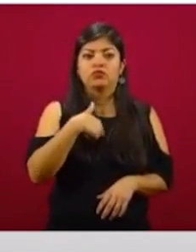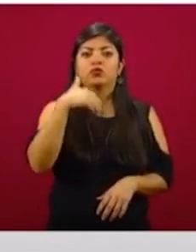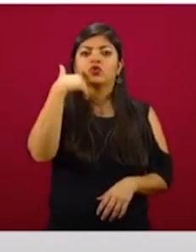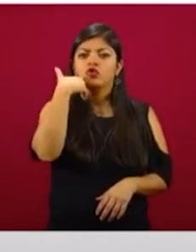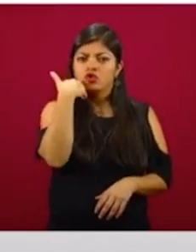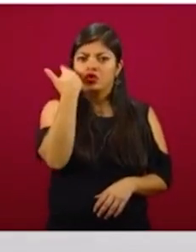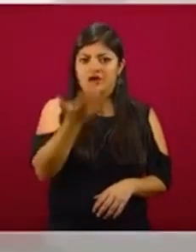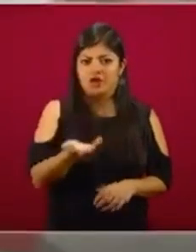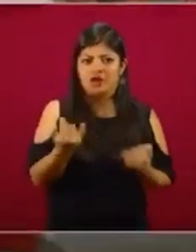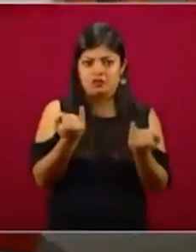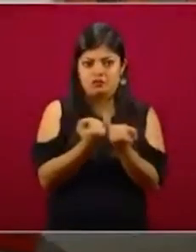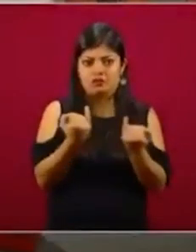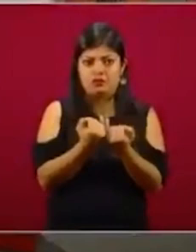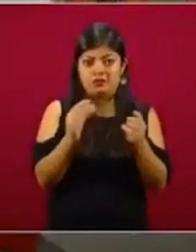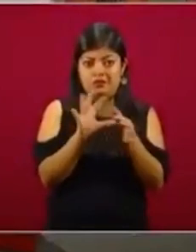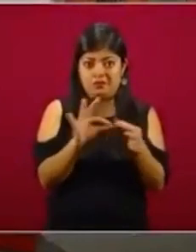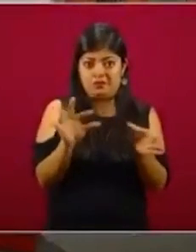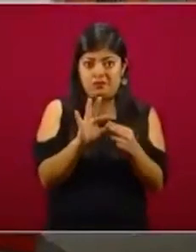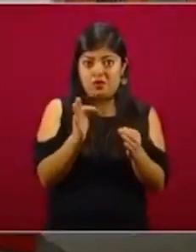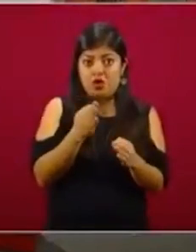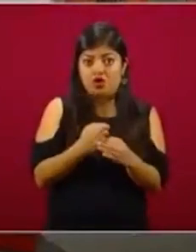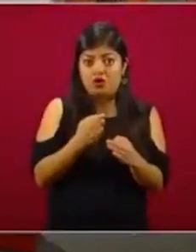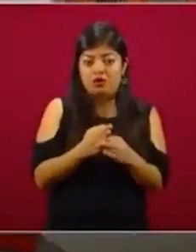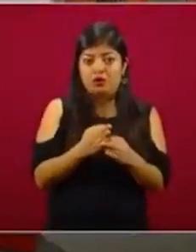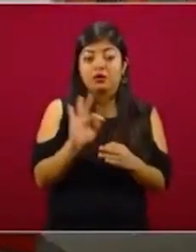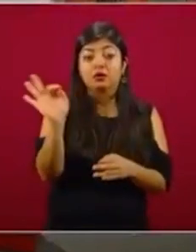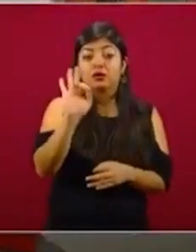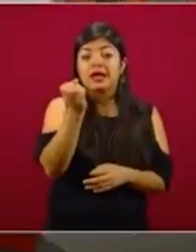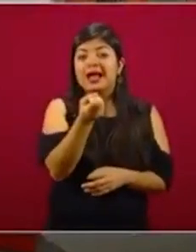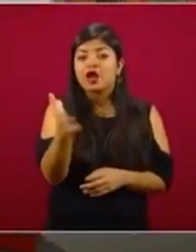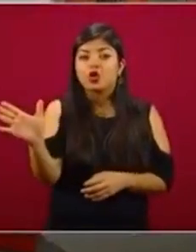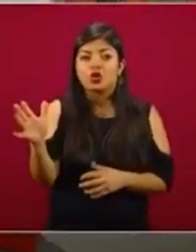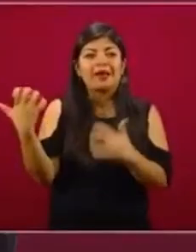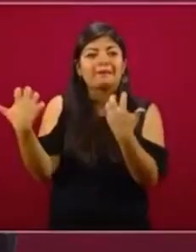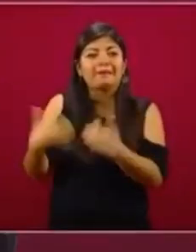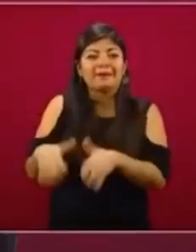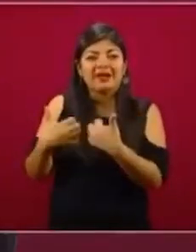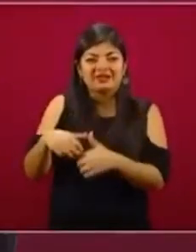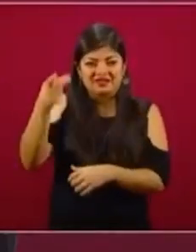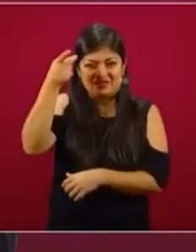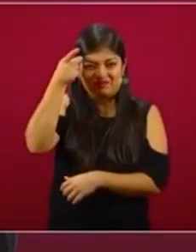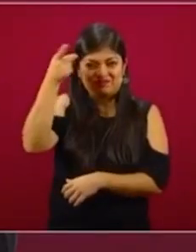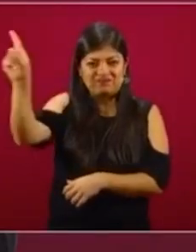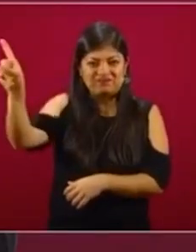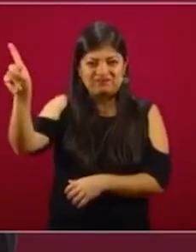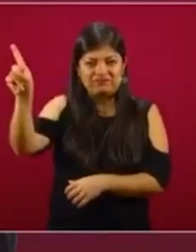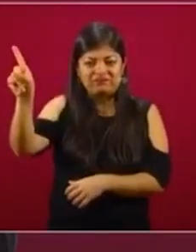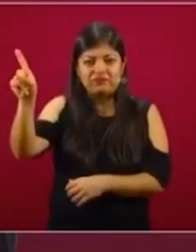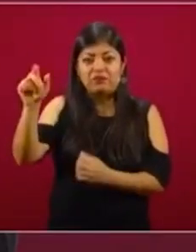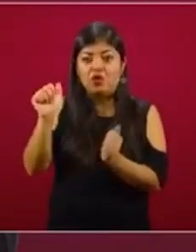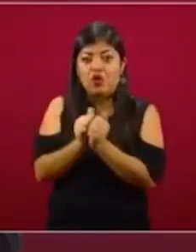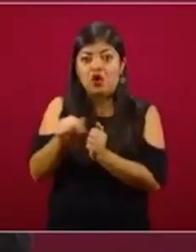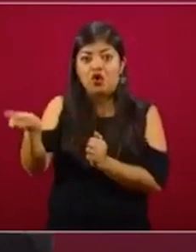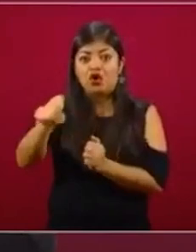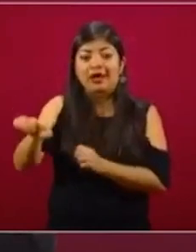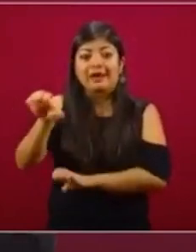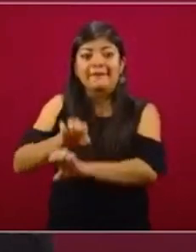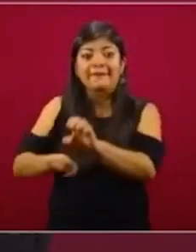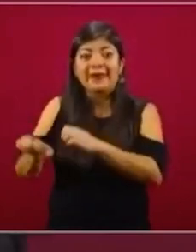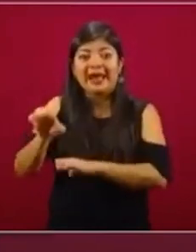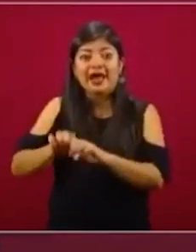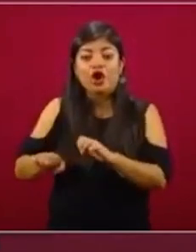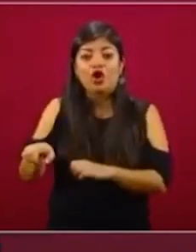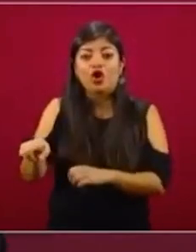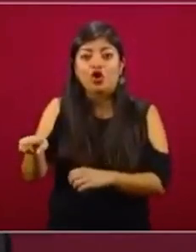comentarles en este momento, es para aquellos patrones que cayeron lamentablemente en esta condición donde ya se generó un crédito